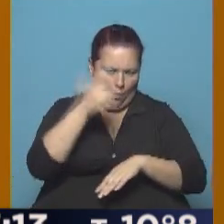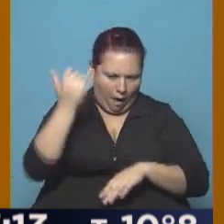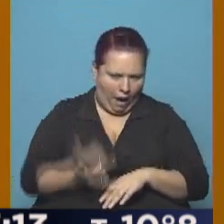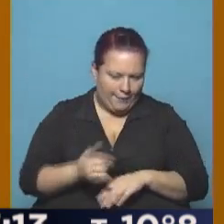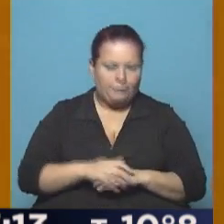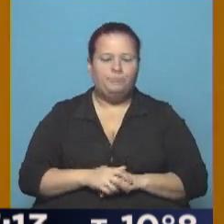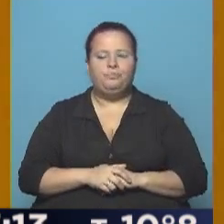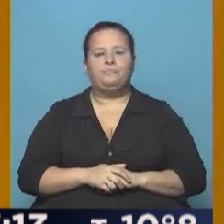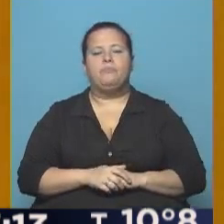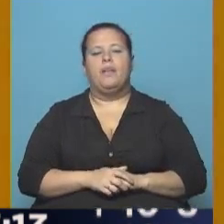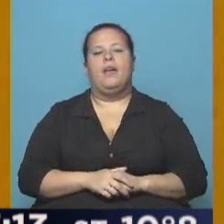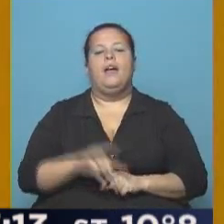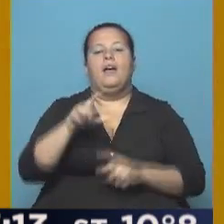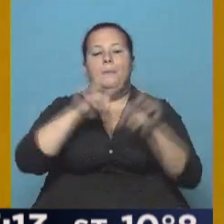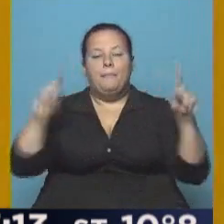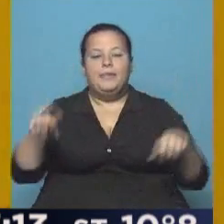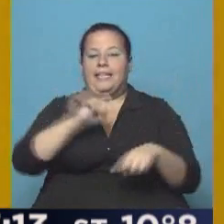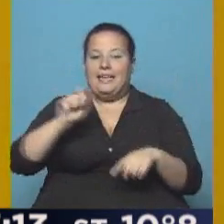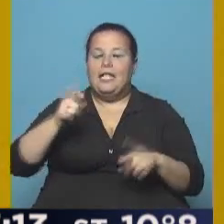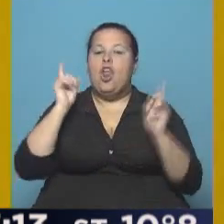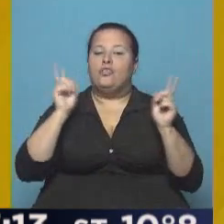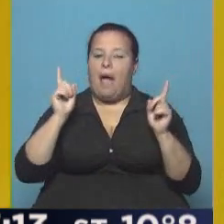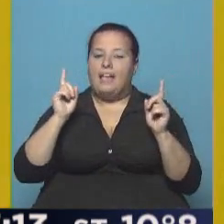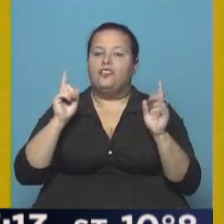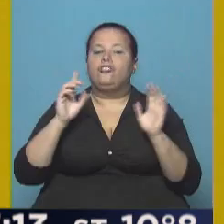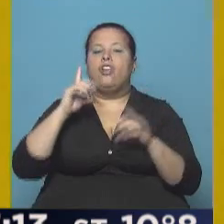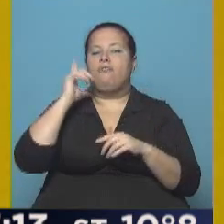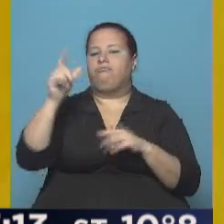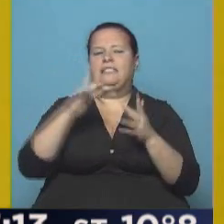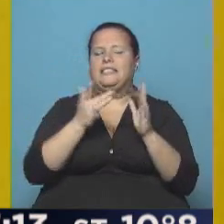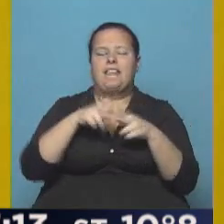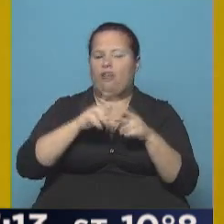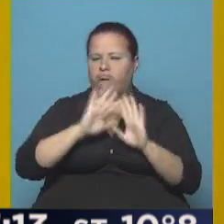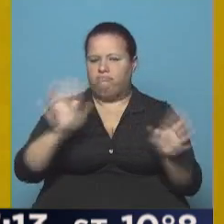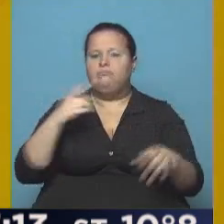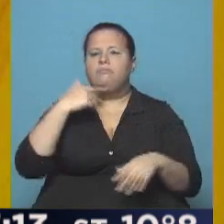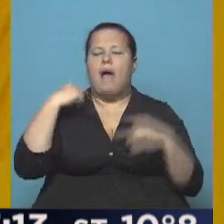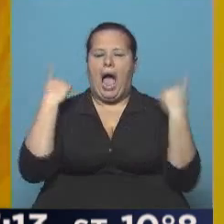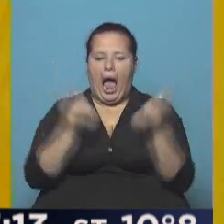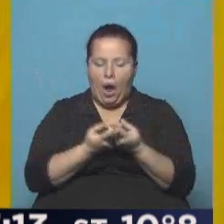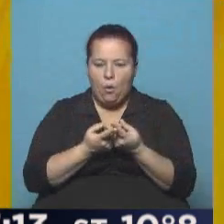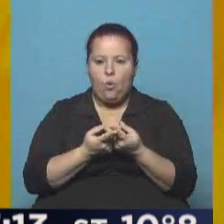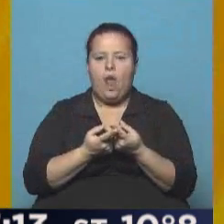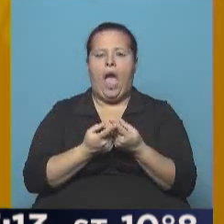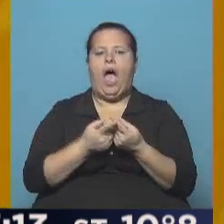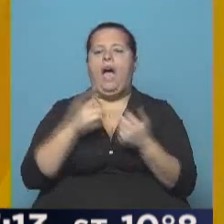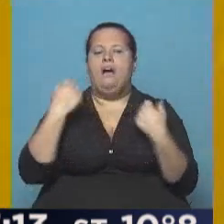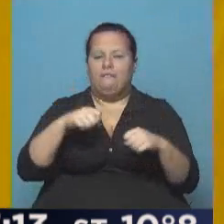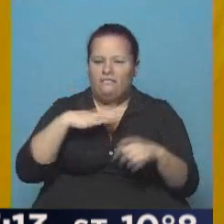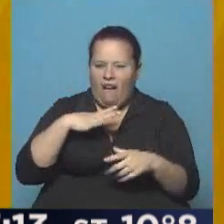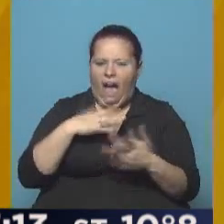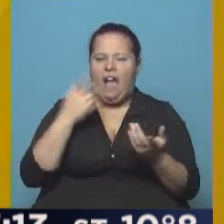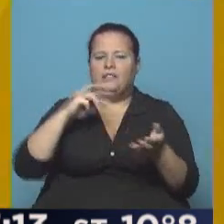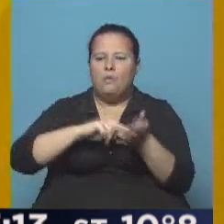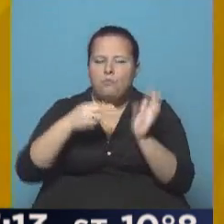acusa. Pizarron y Tizas, los docentes se forman lejos de la tecnología, llega al aula, llegan al aula sin entrenamiento,